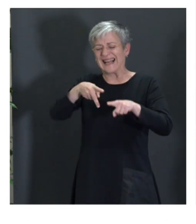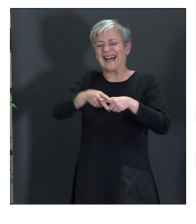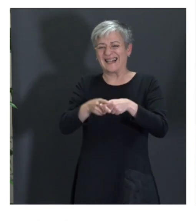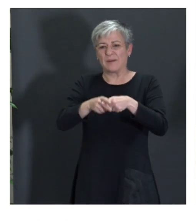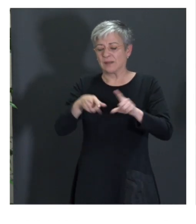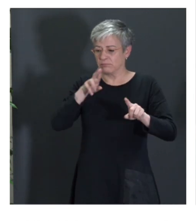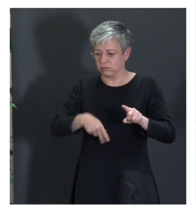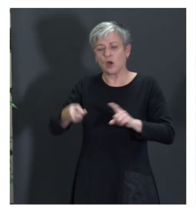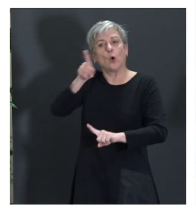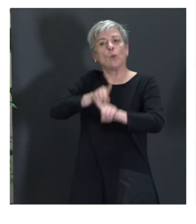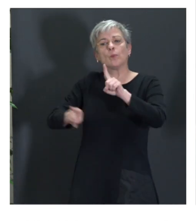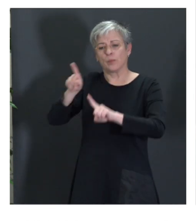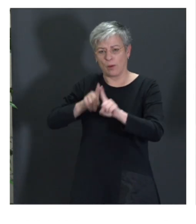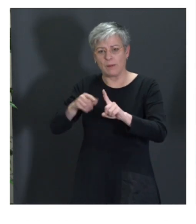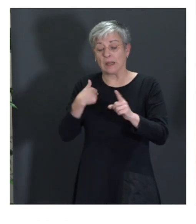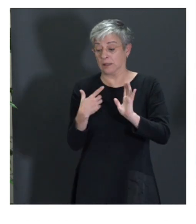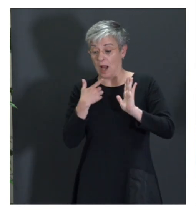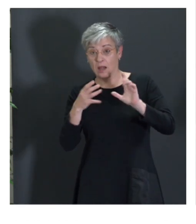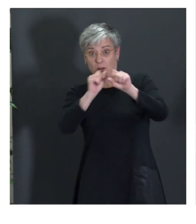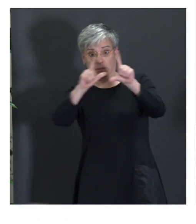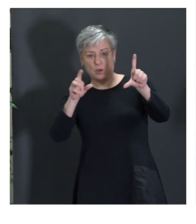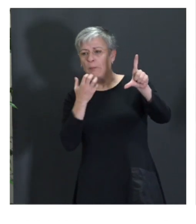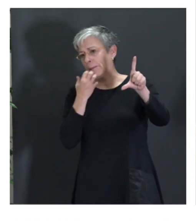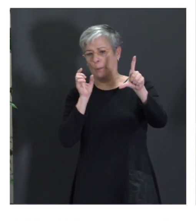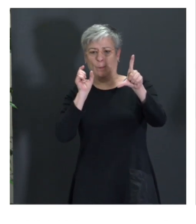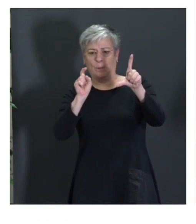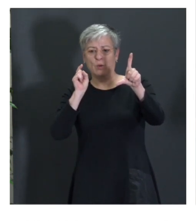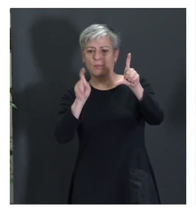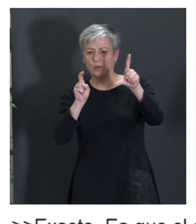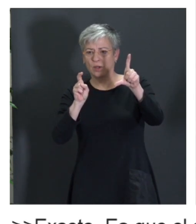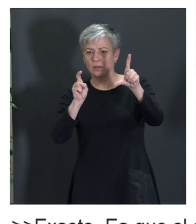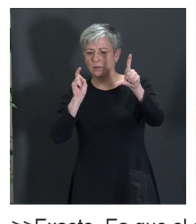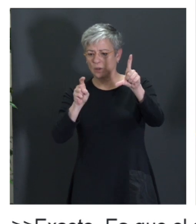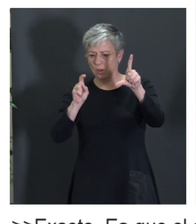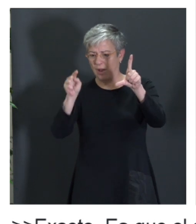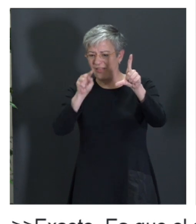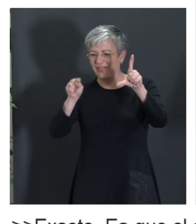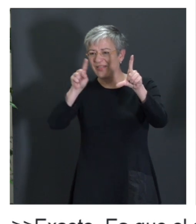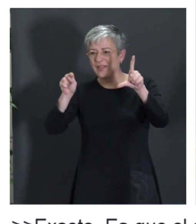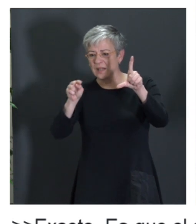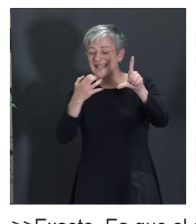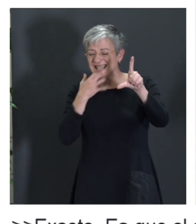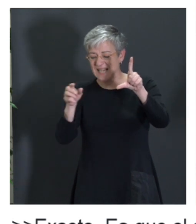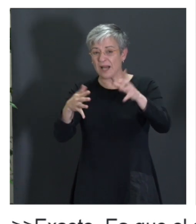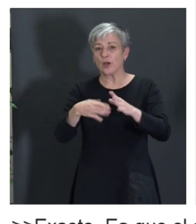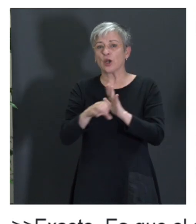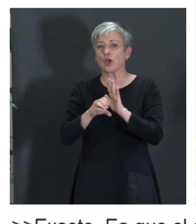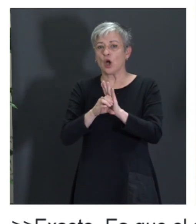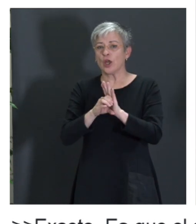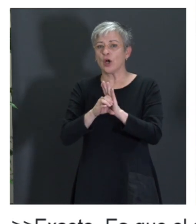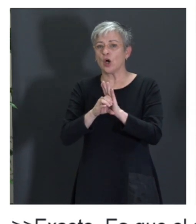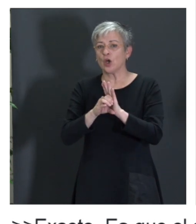problema, aquí veo que tienes este componente, que puede ser un botón, y no me lo has marcado como un botón. Si no me lo marcas como un botón,